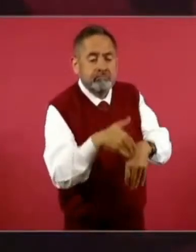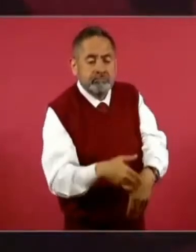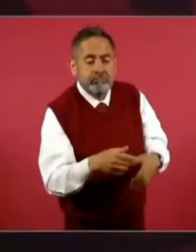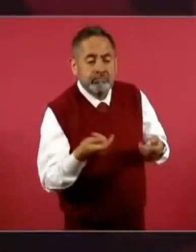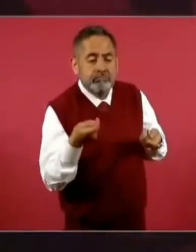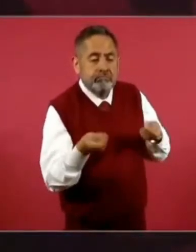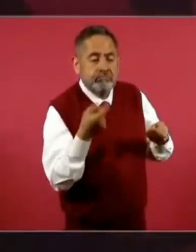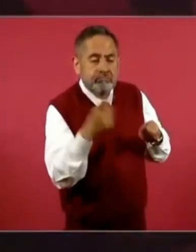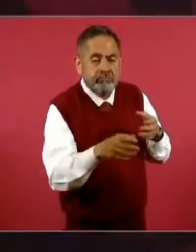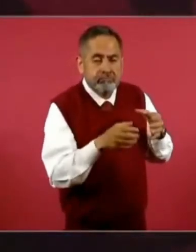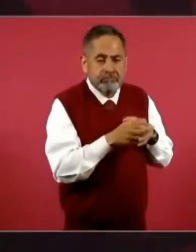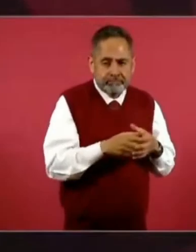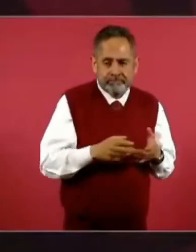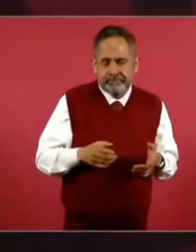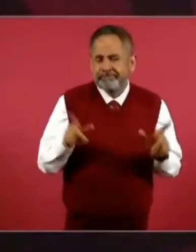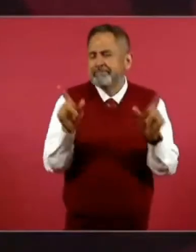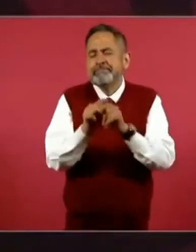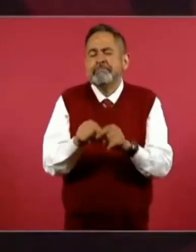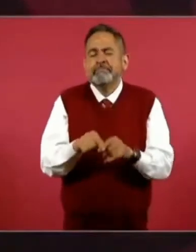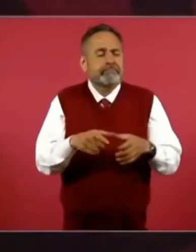claridad, es el gobierno de los ricos.